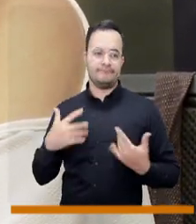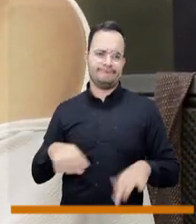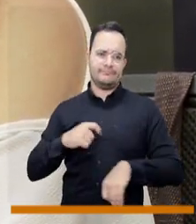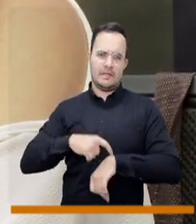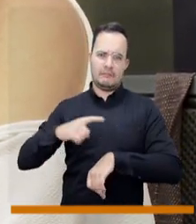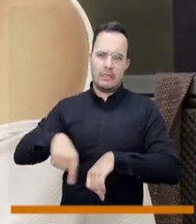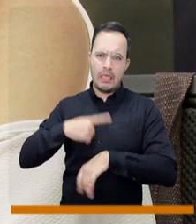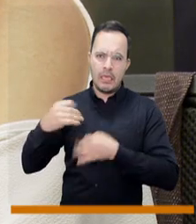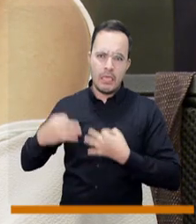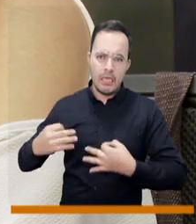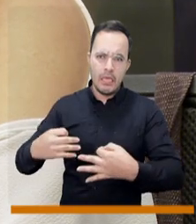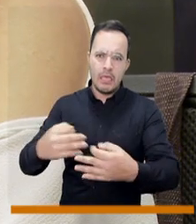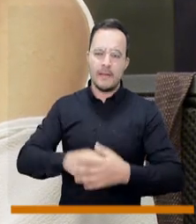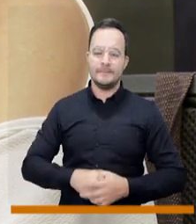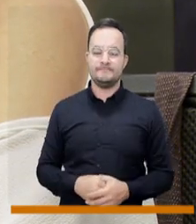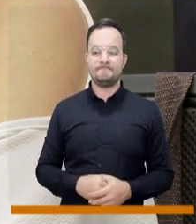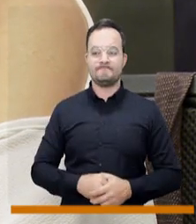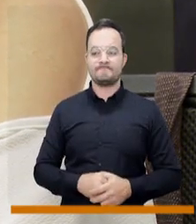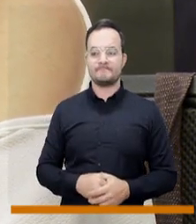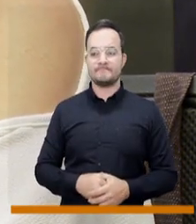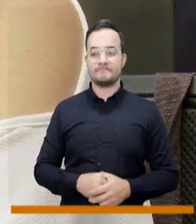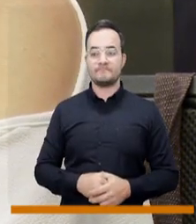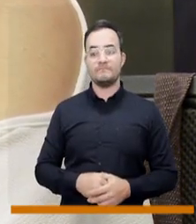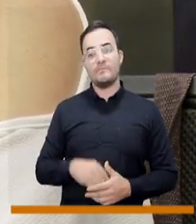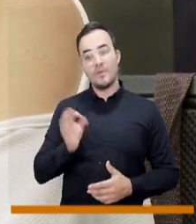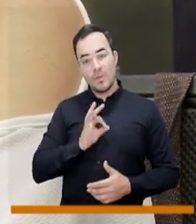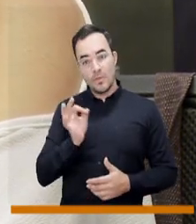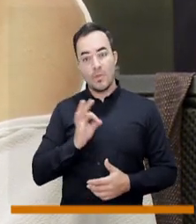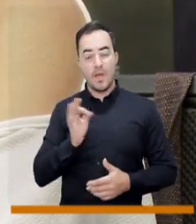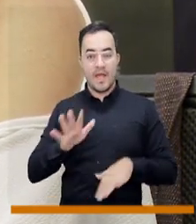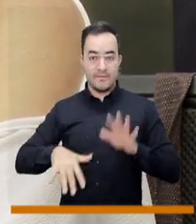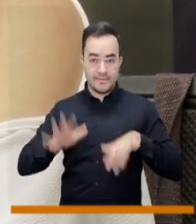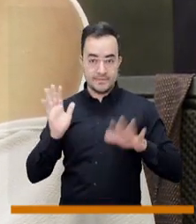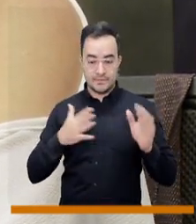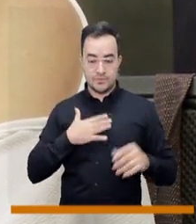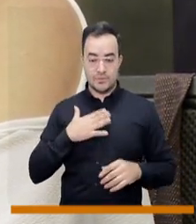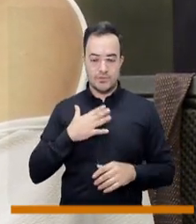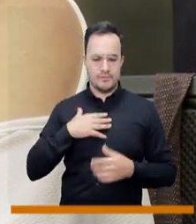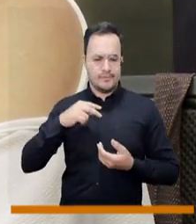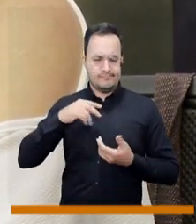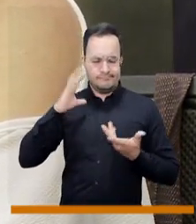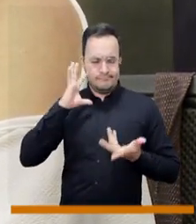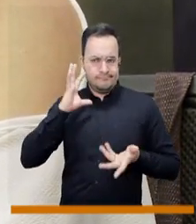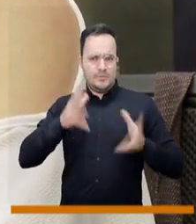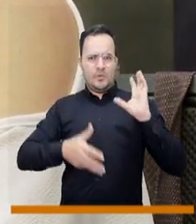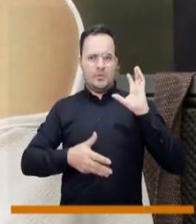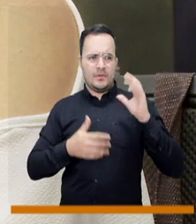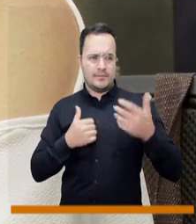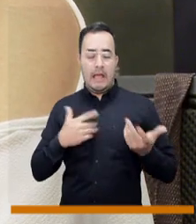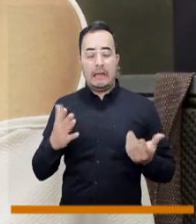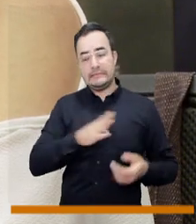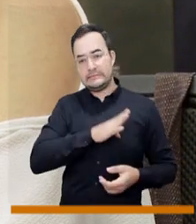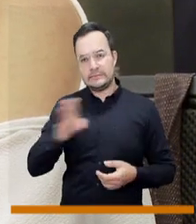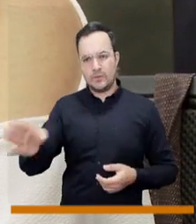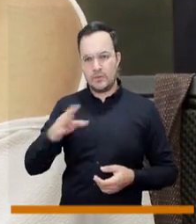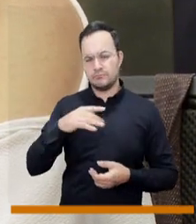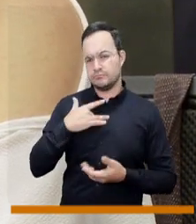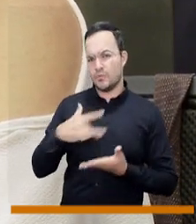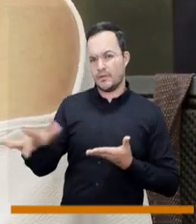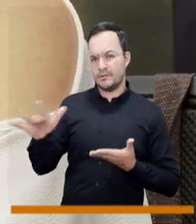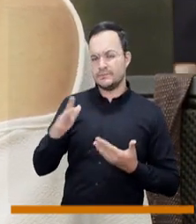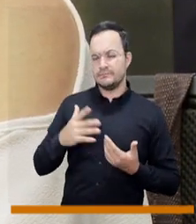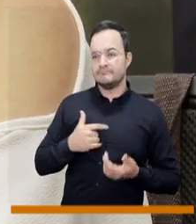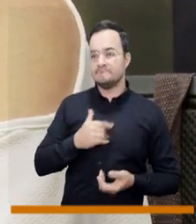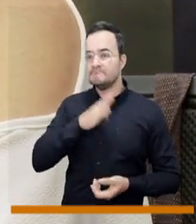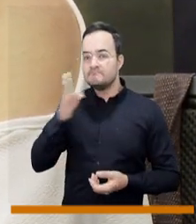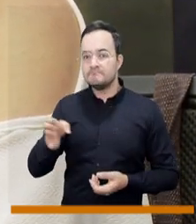se demoran. O en el momento que yo tengo una crisis, voy